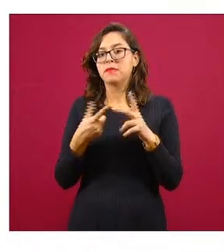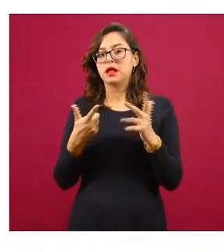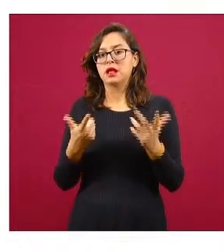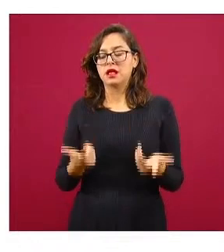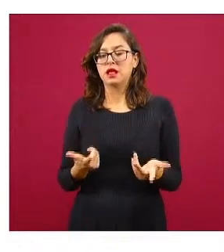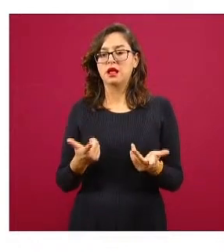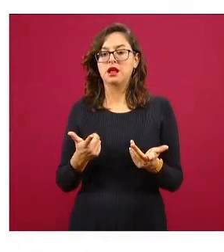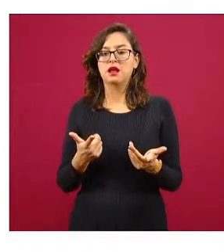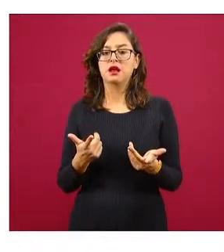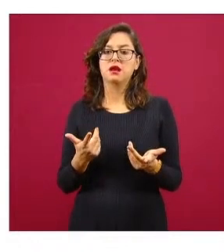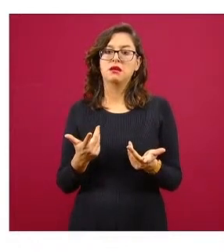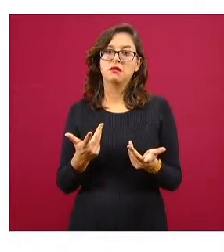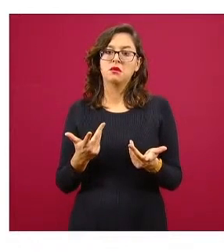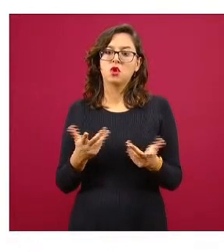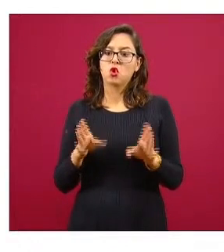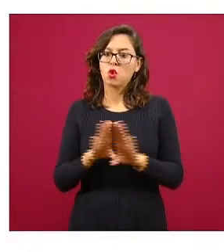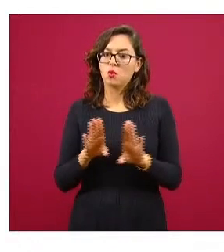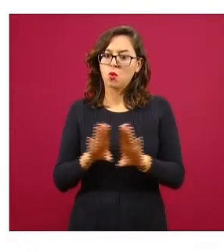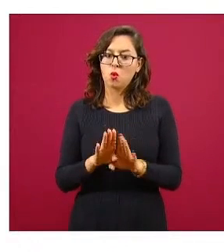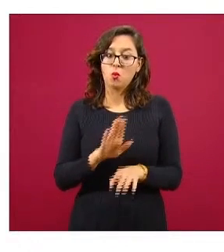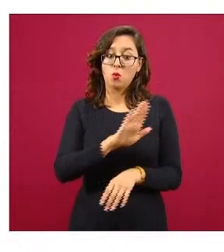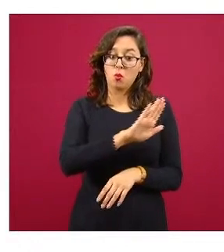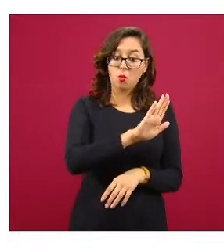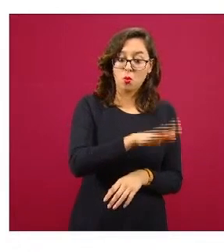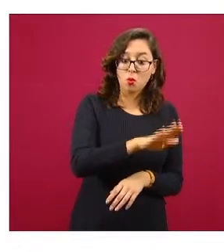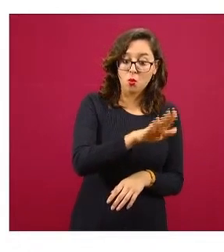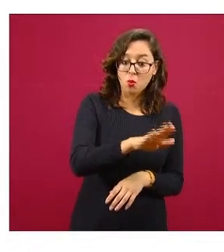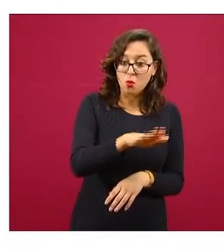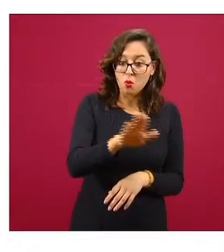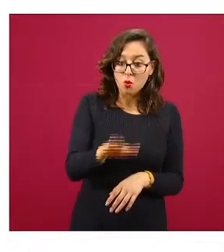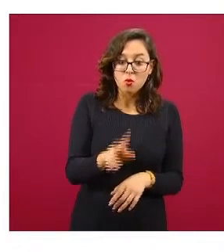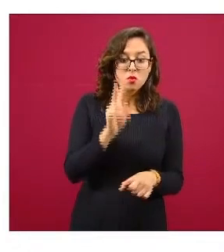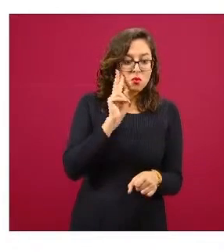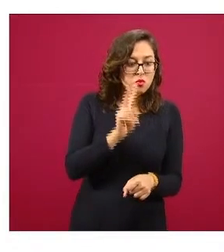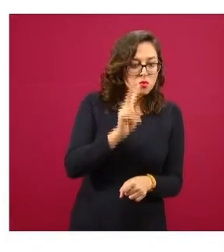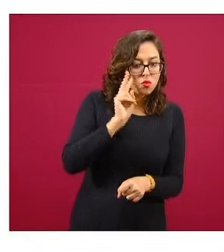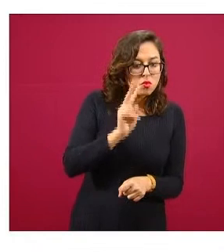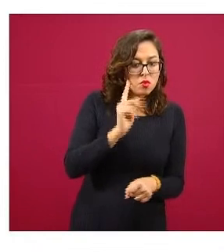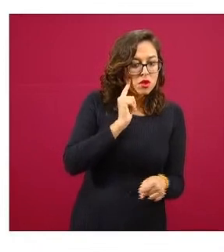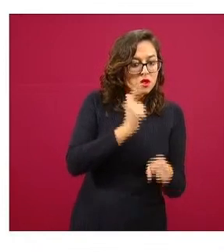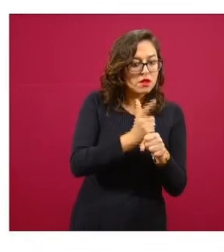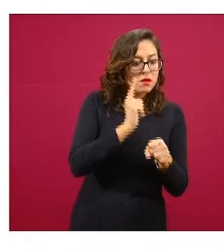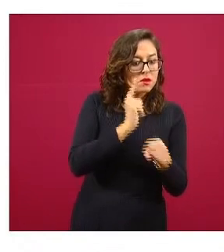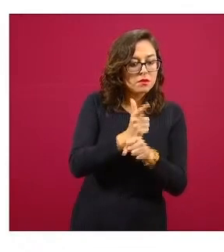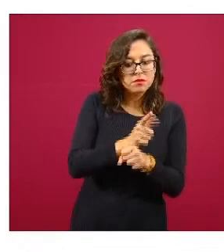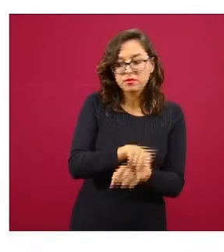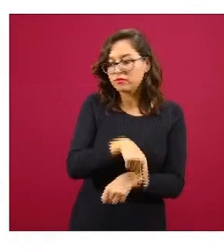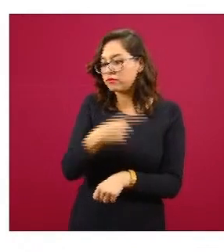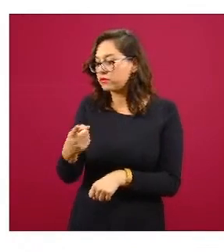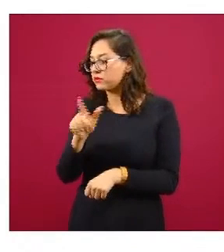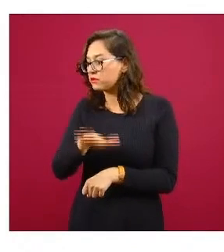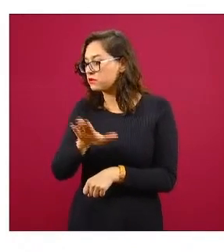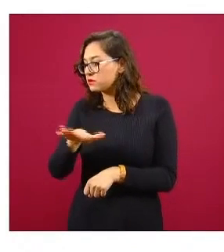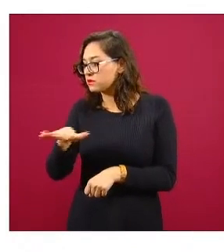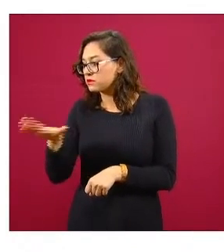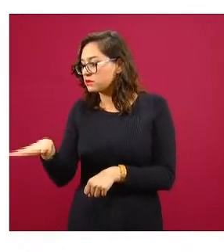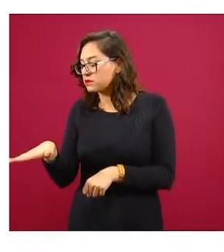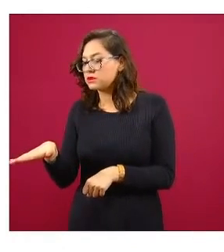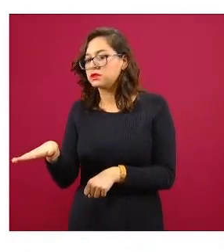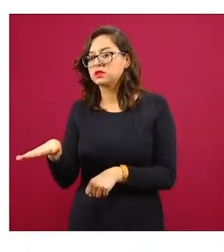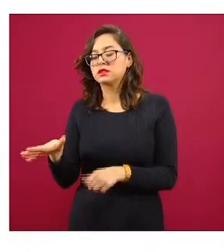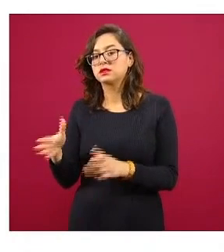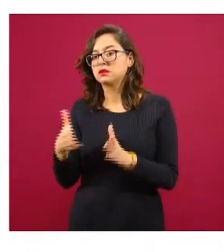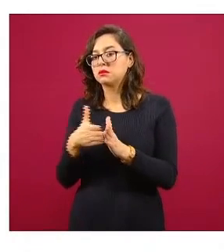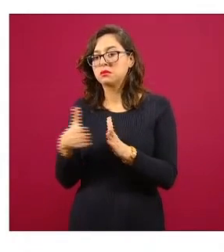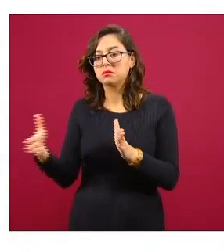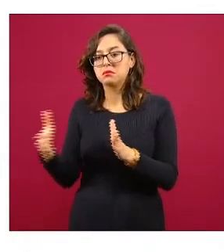la diferencia entre las defunciones observadas y las defunciones en